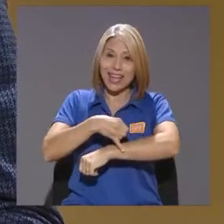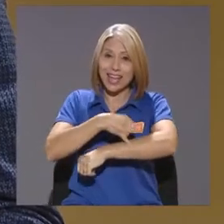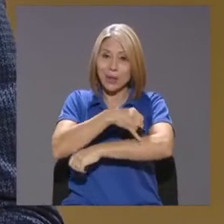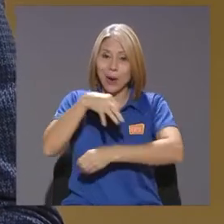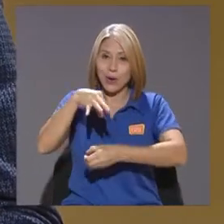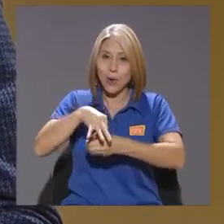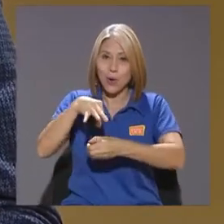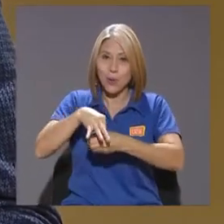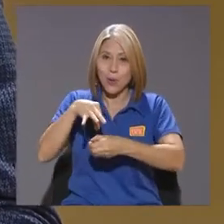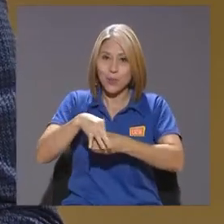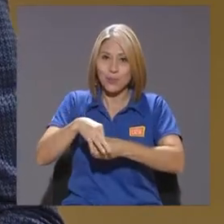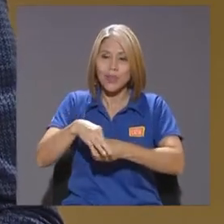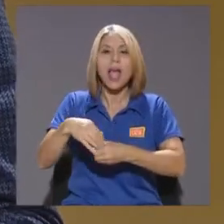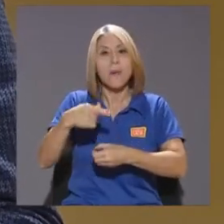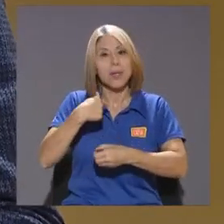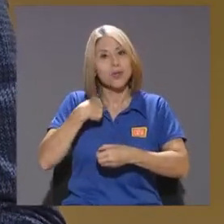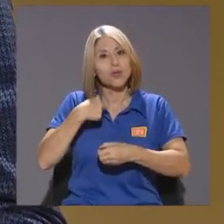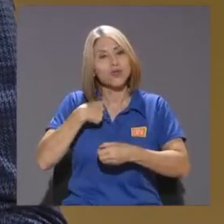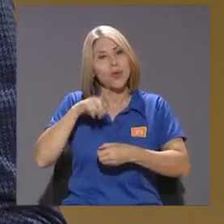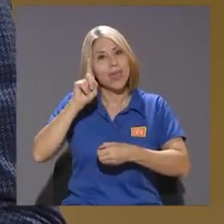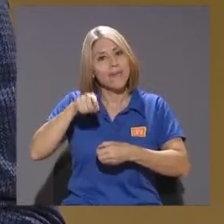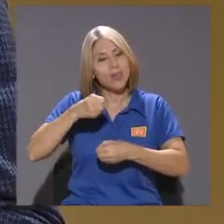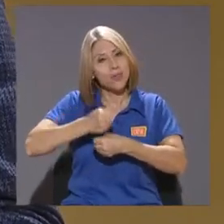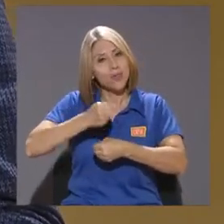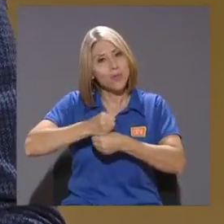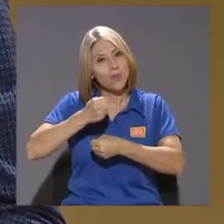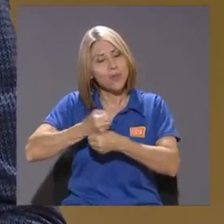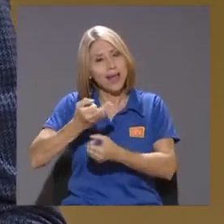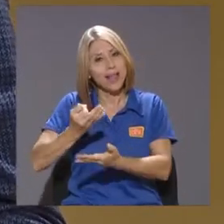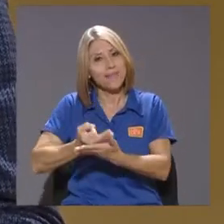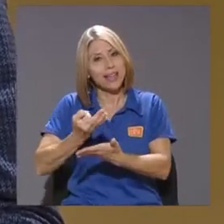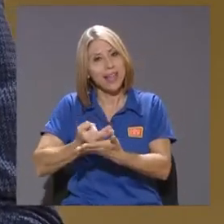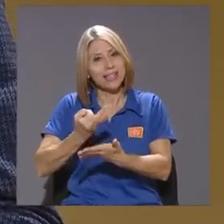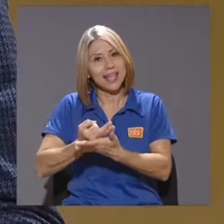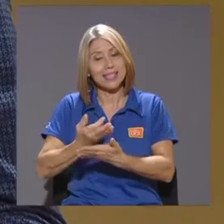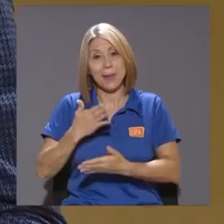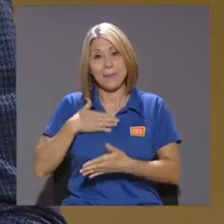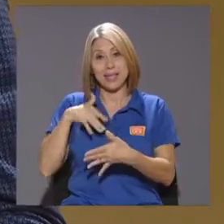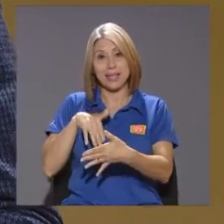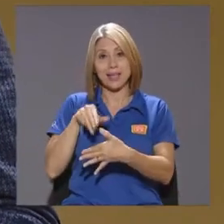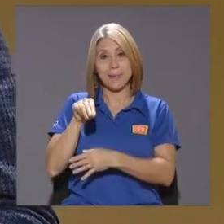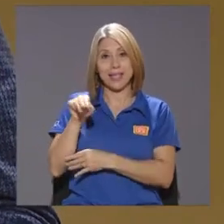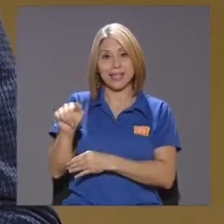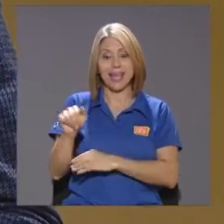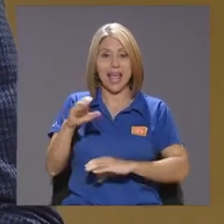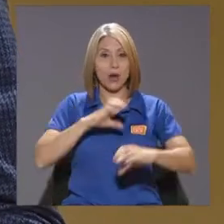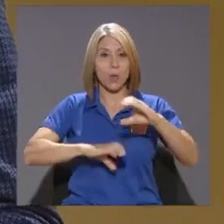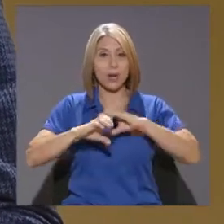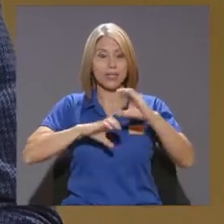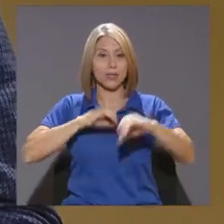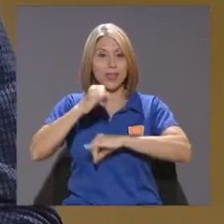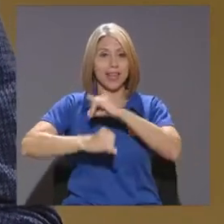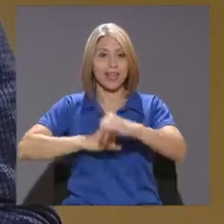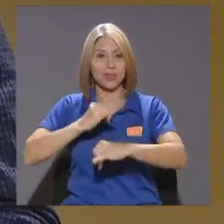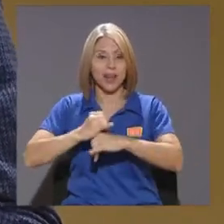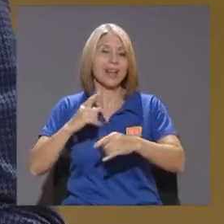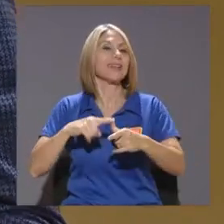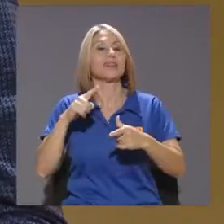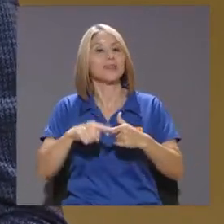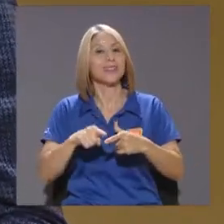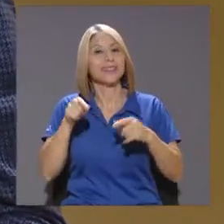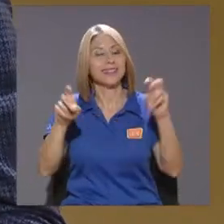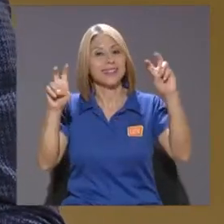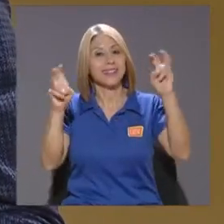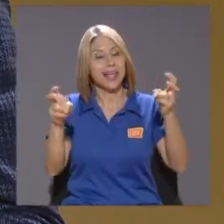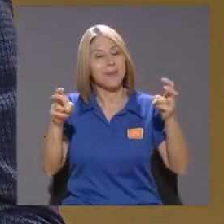me ha tocado desempeñarme profesionalmente En el campo de las finanzas Mi maestría es en comercio internacional O sea, para decir que de alguna forma Este